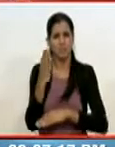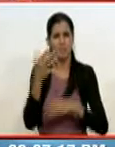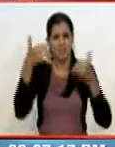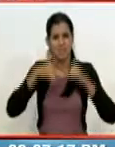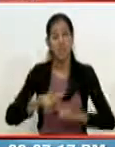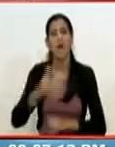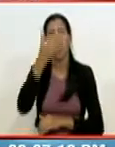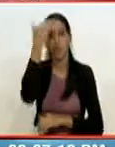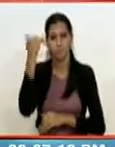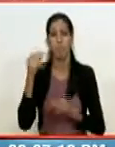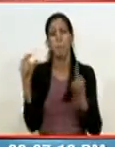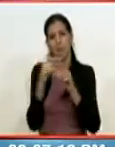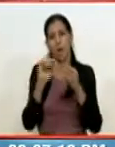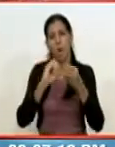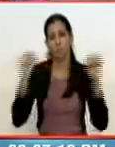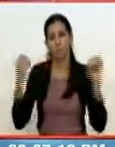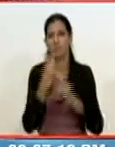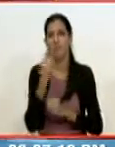olvido.